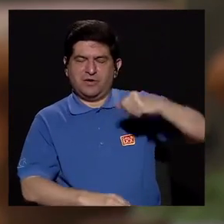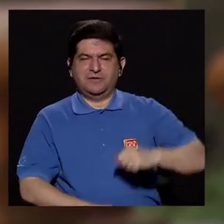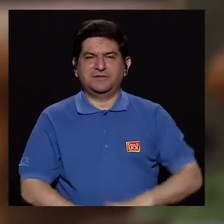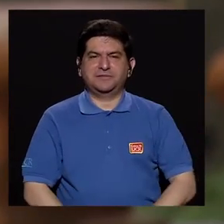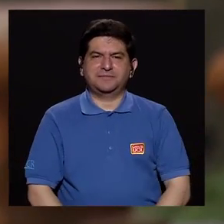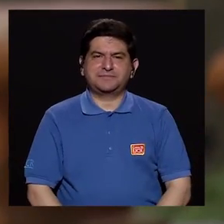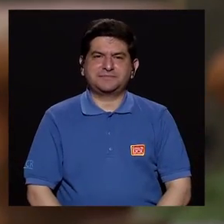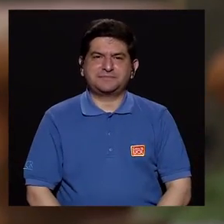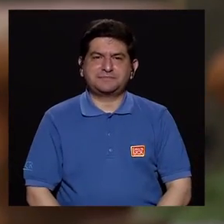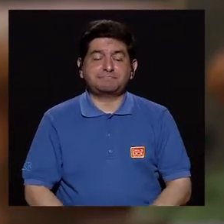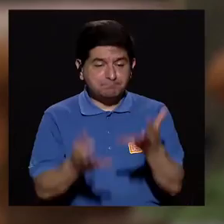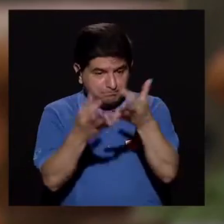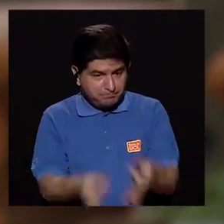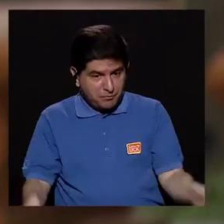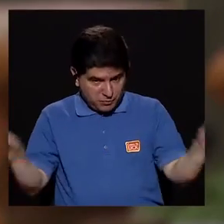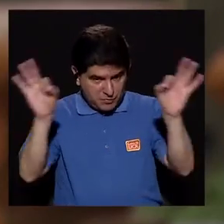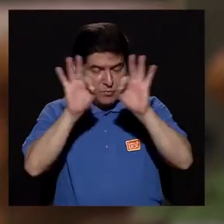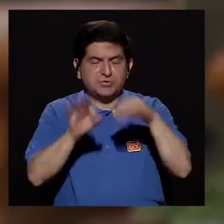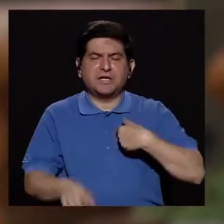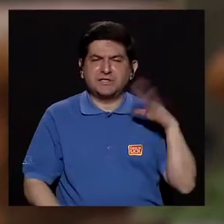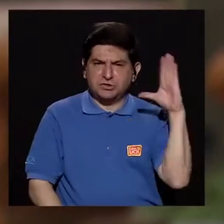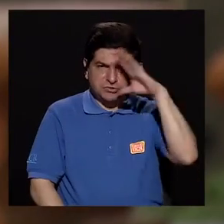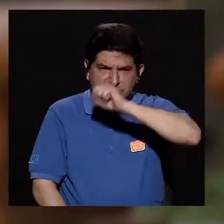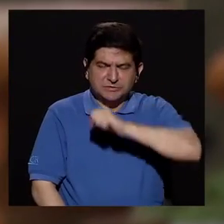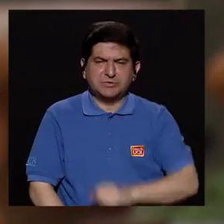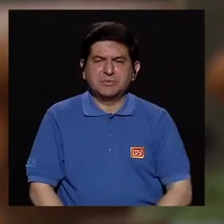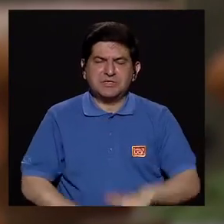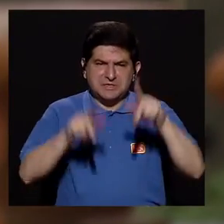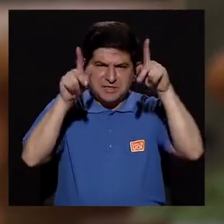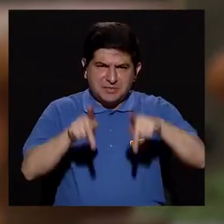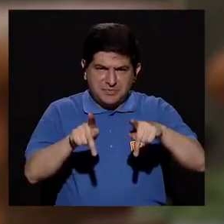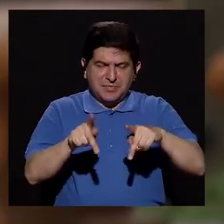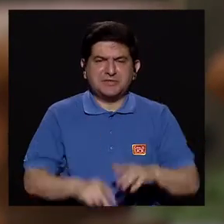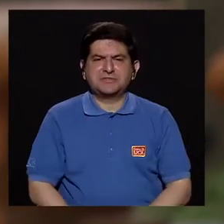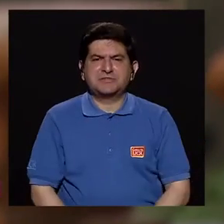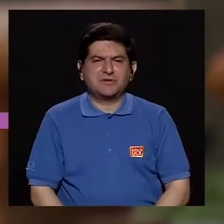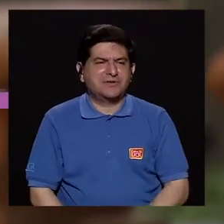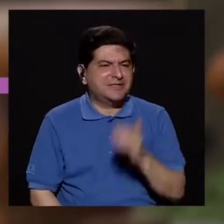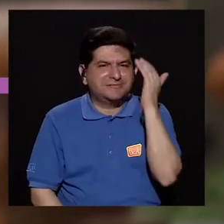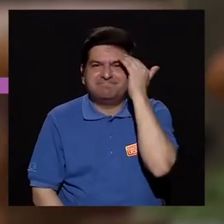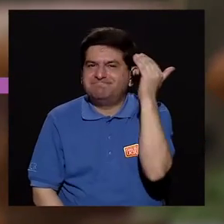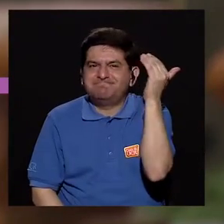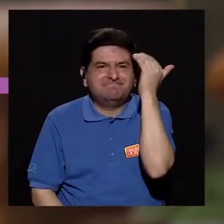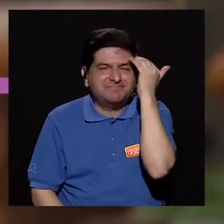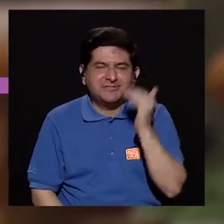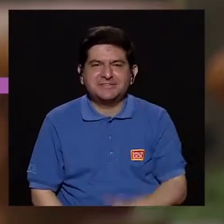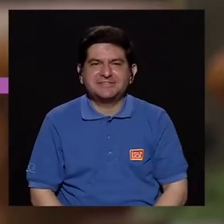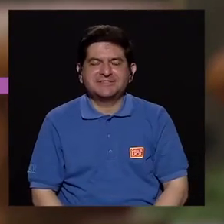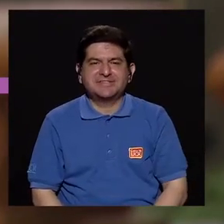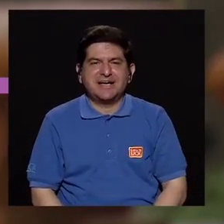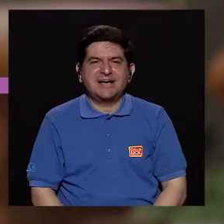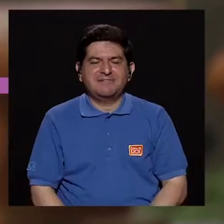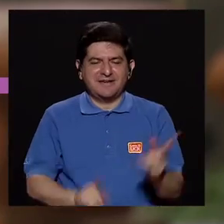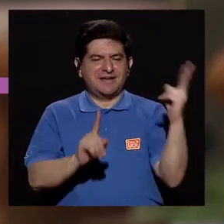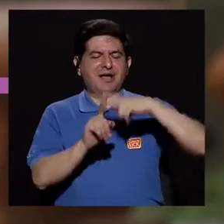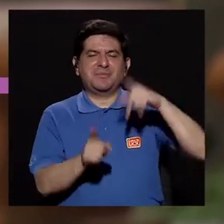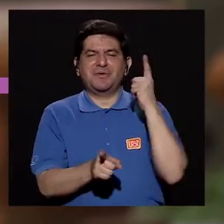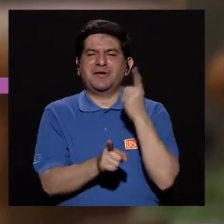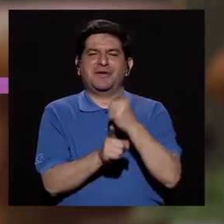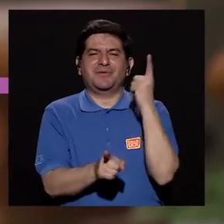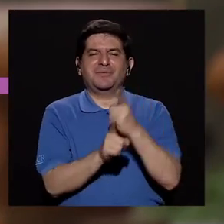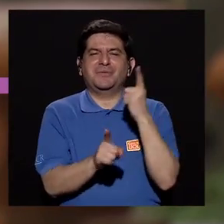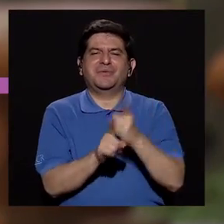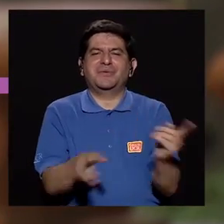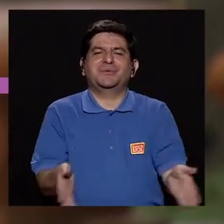es importante porque he notado que las personas no saben cómo ponérselo adecuadamente a